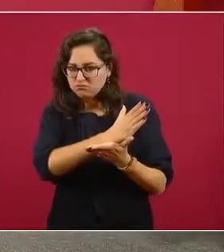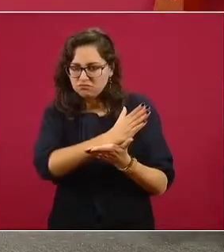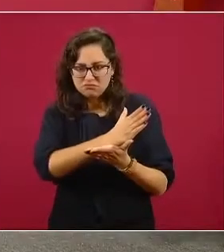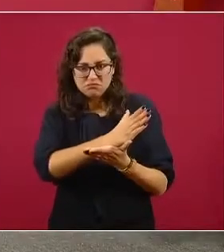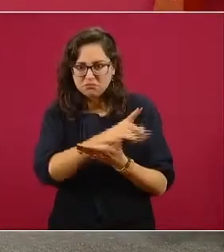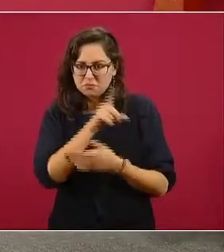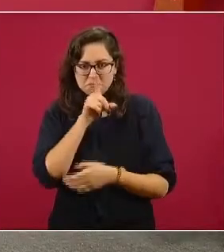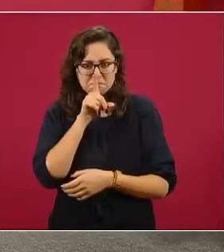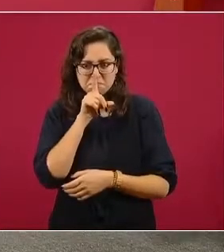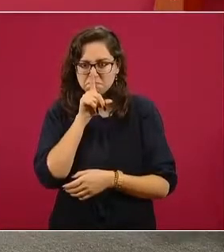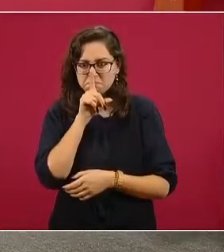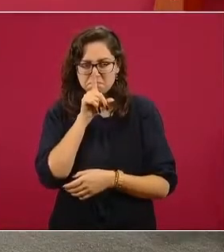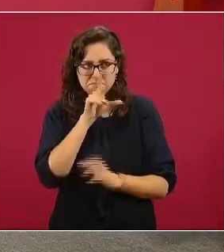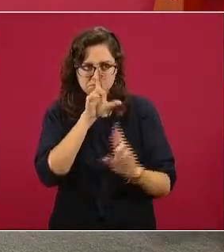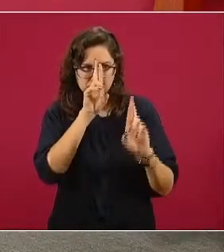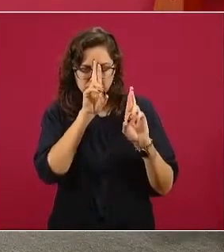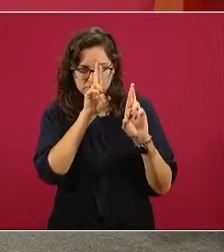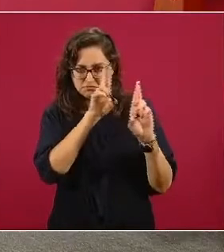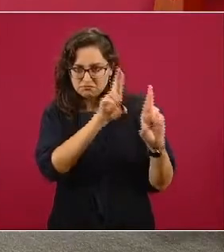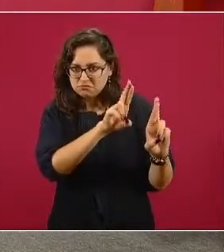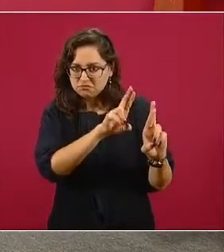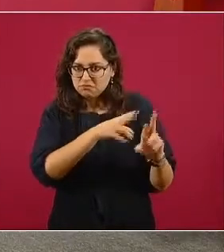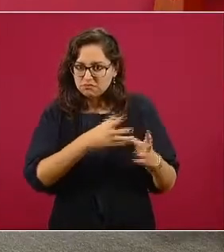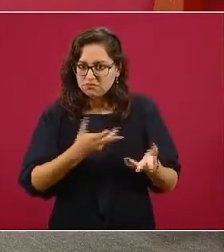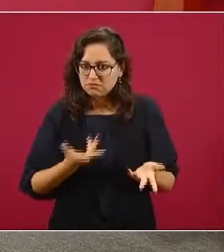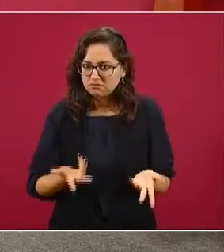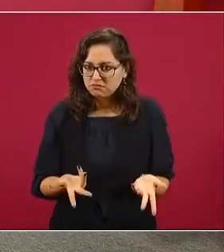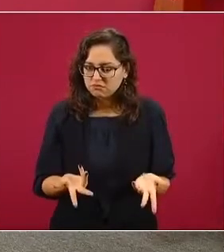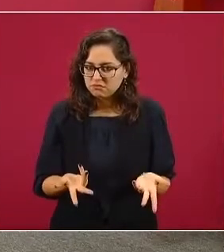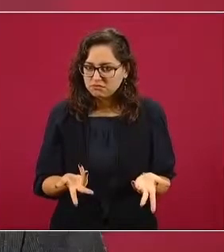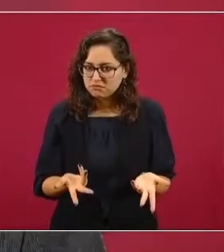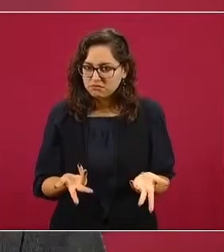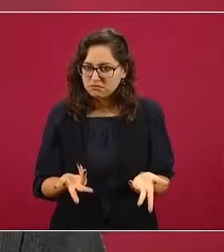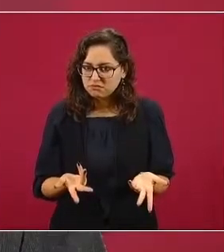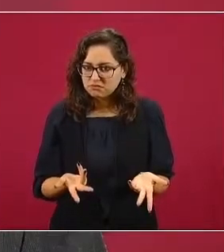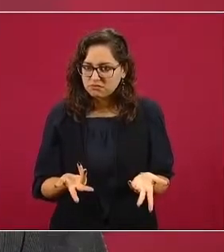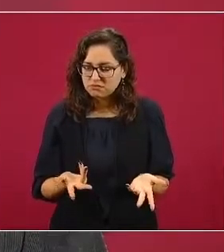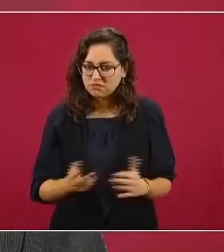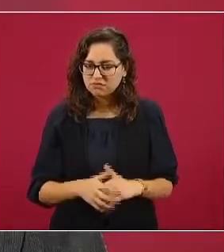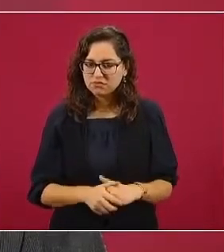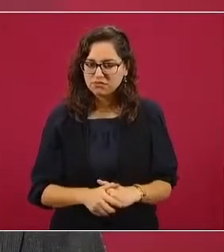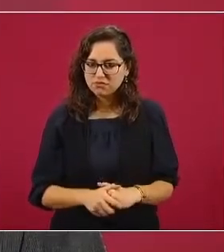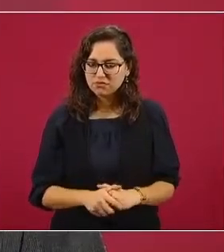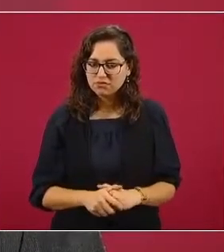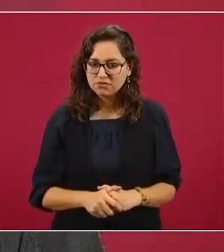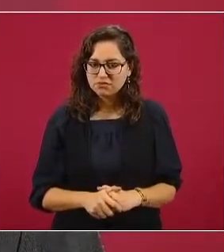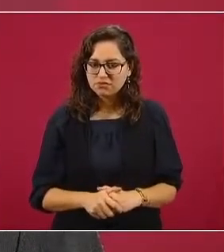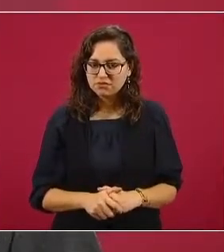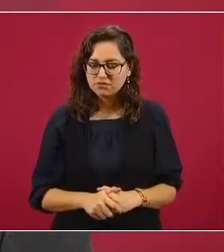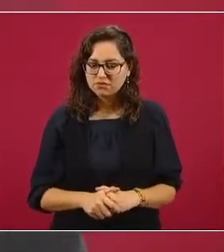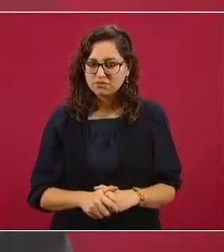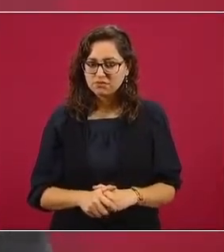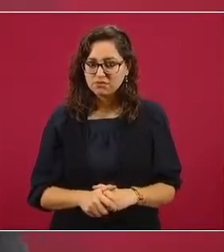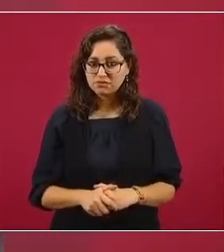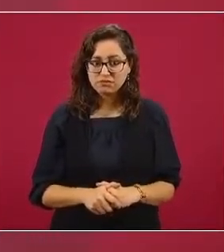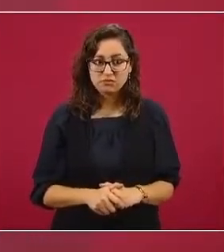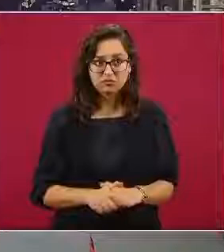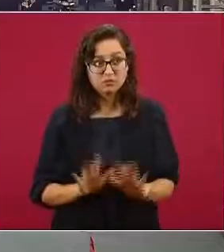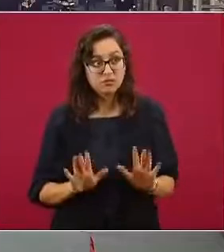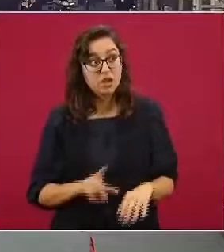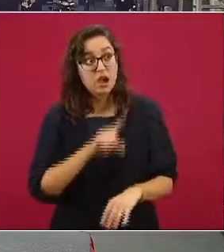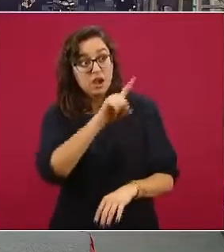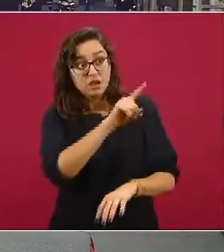respetuosos y no intervenir hasta que